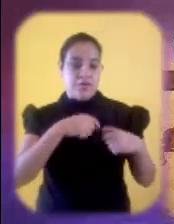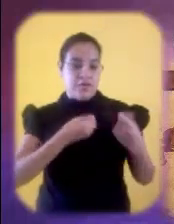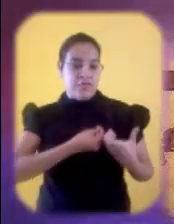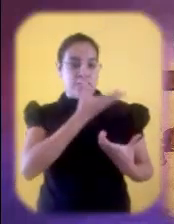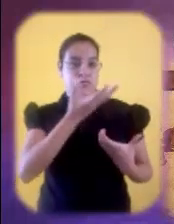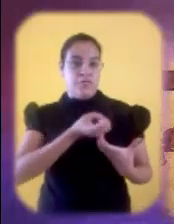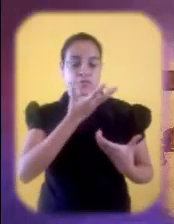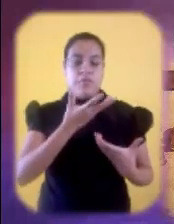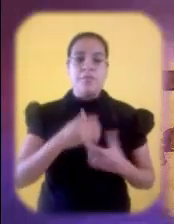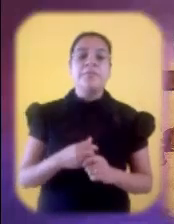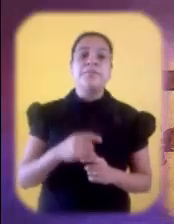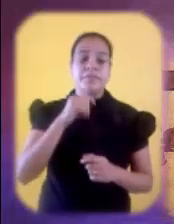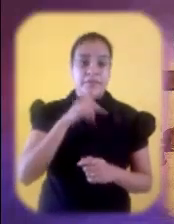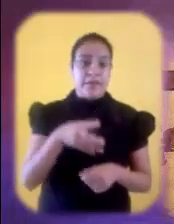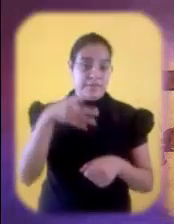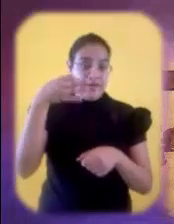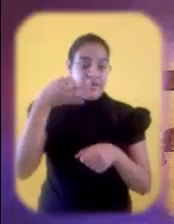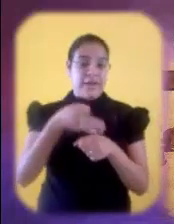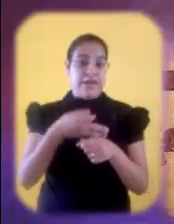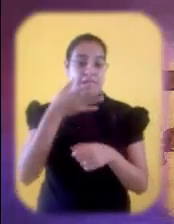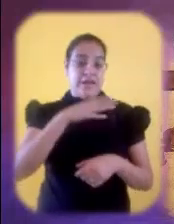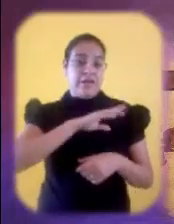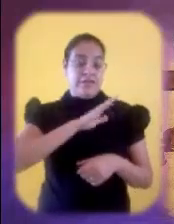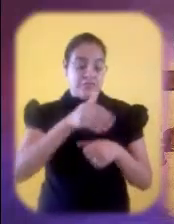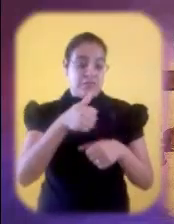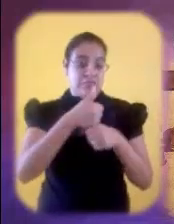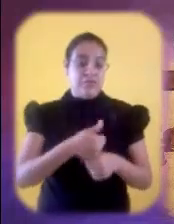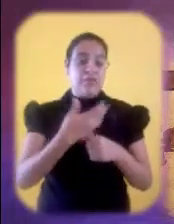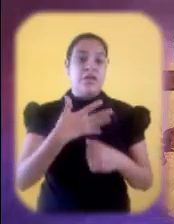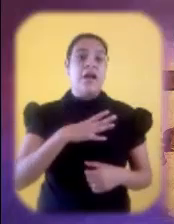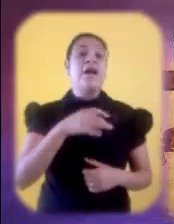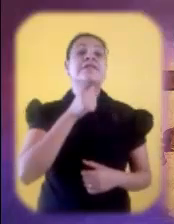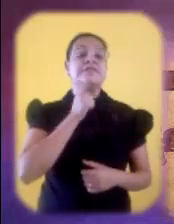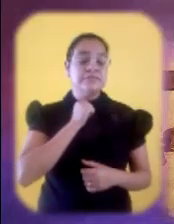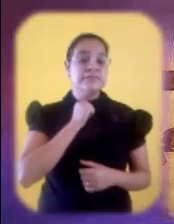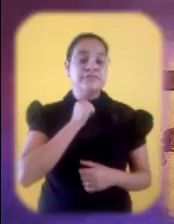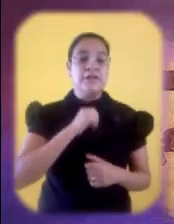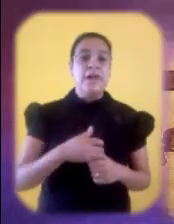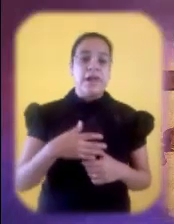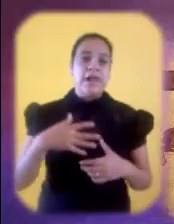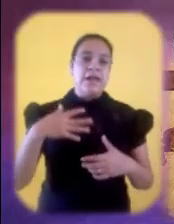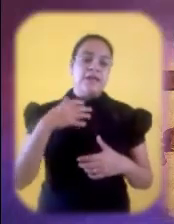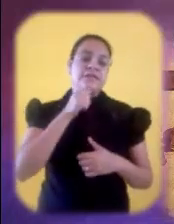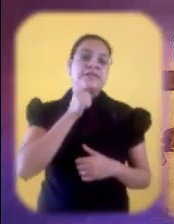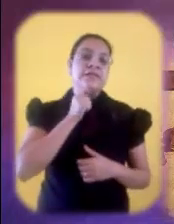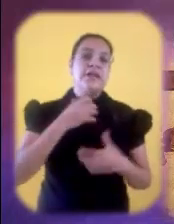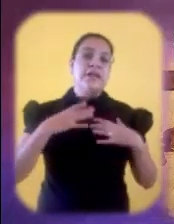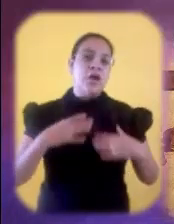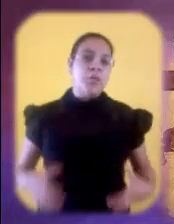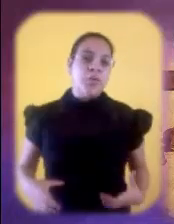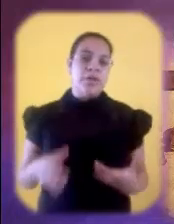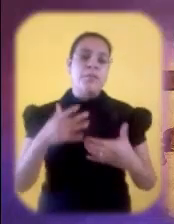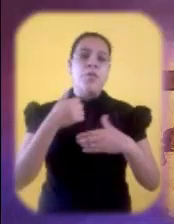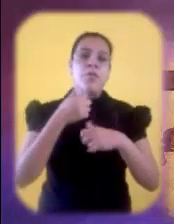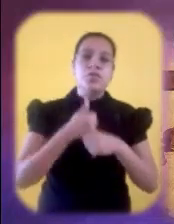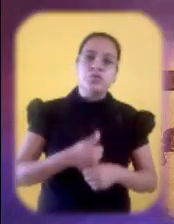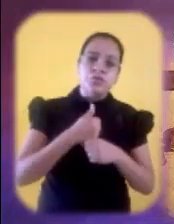corazón. También ahora en la cruz tiene sed. La sed física que atormenta su cuerpo